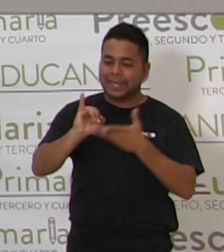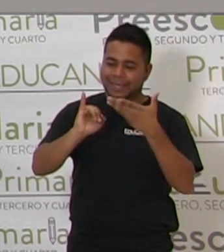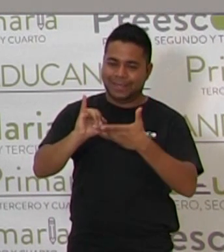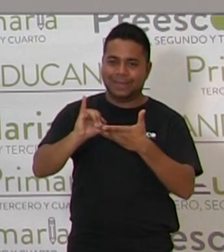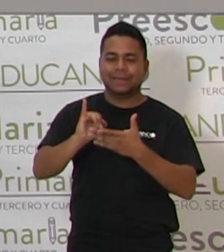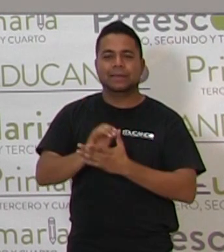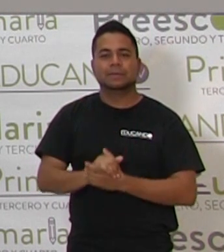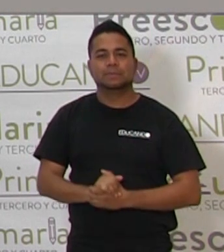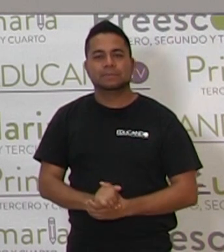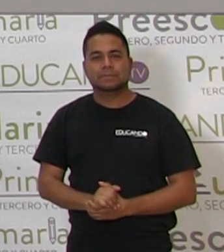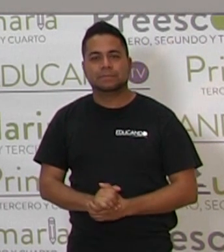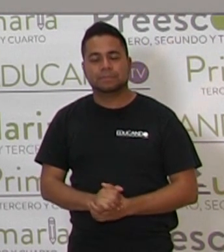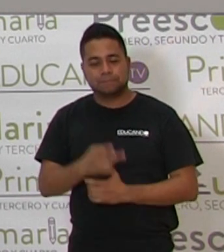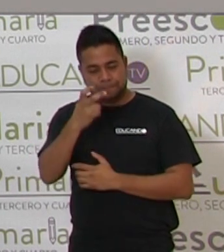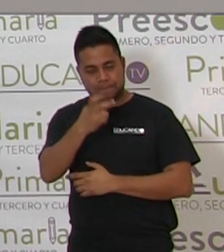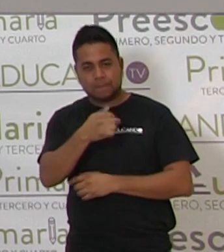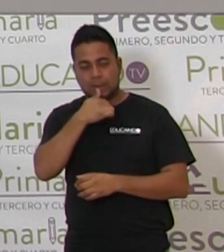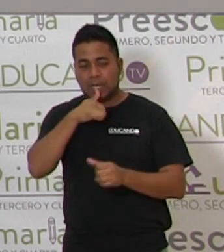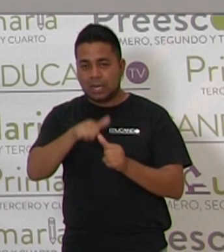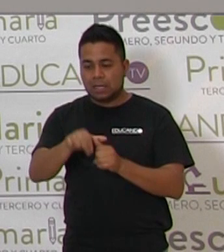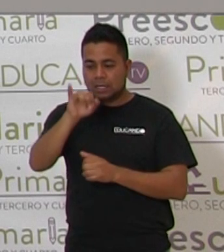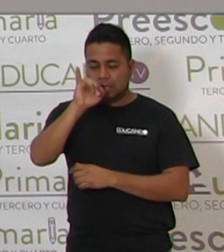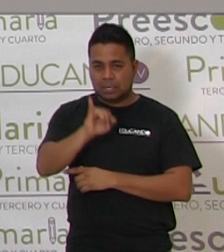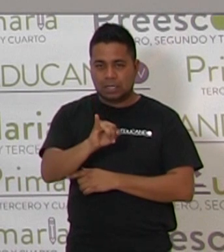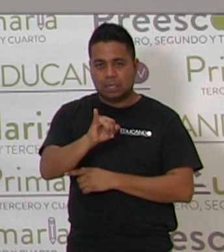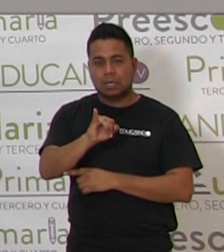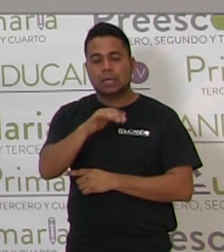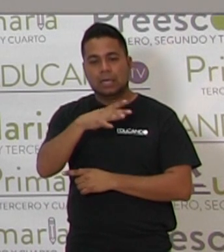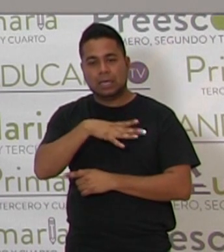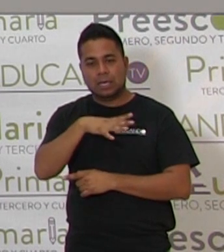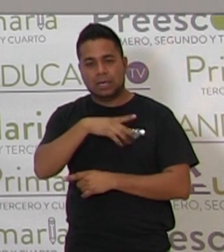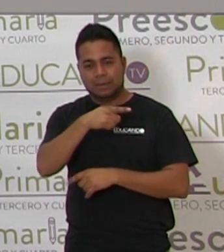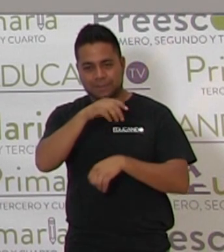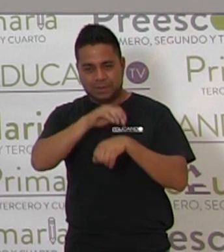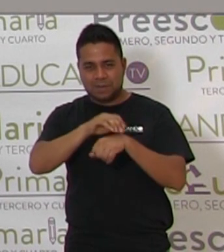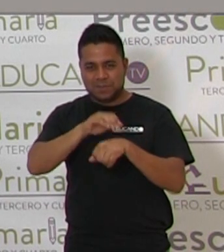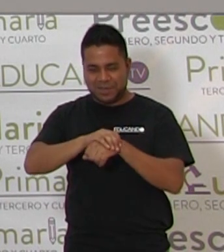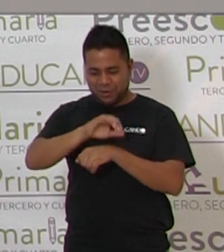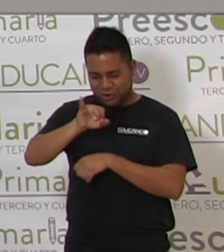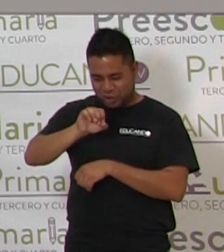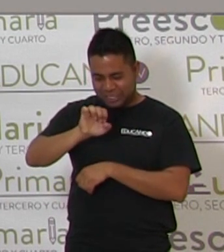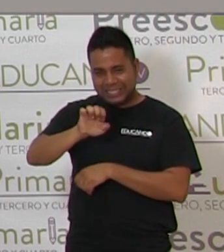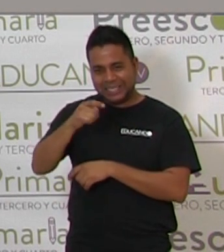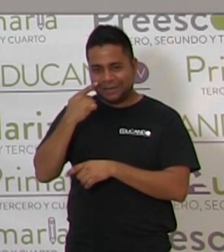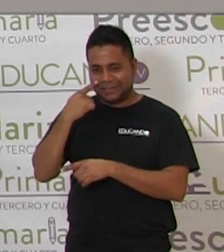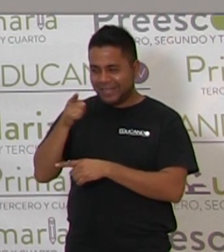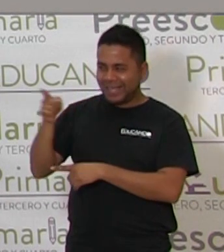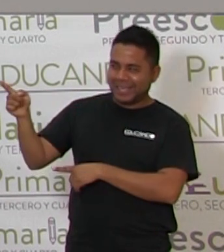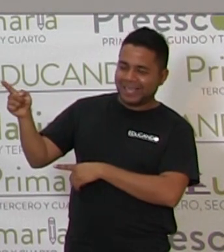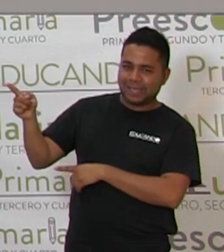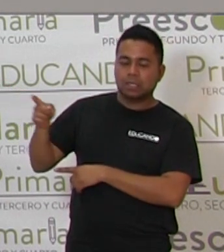Esta es la I y la señala nuestro amigo José. Chimp...